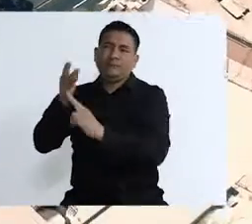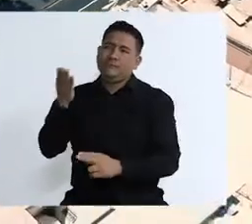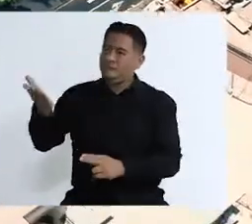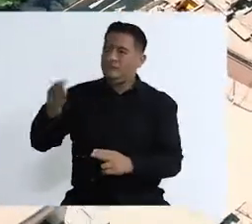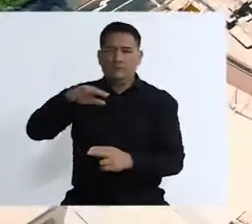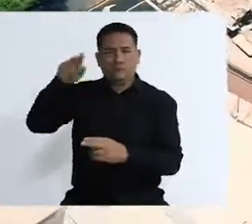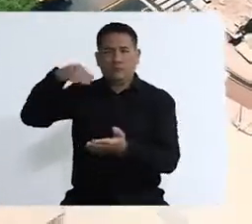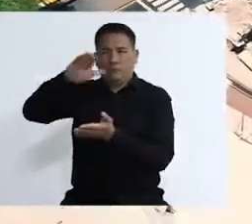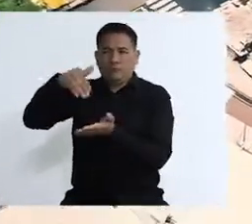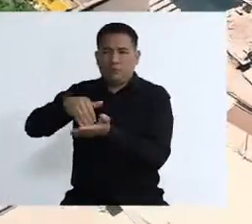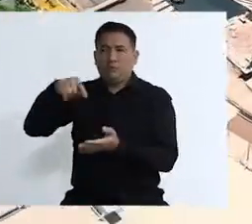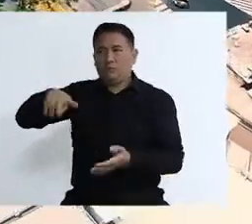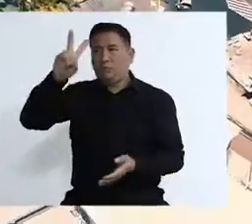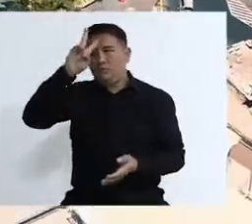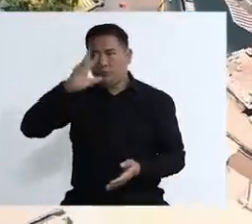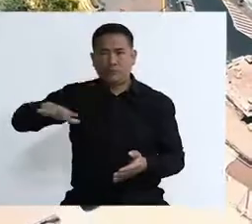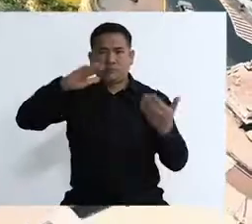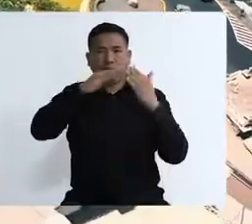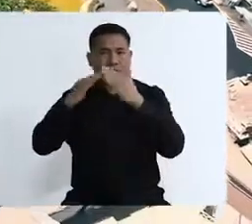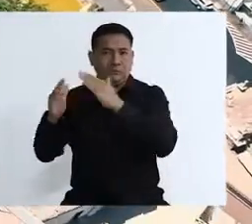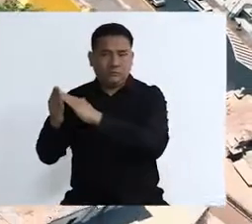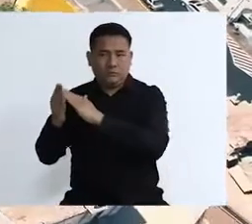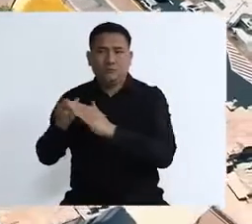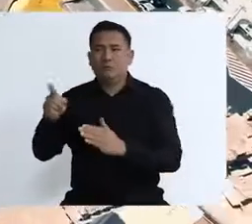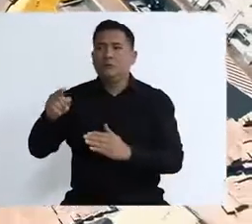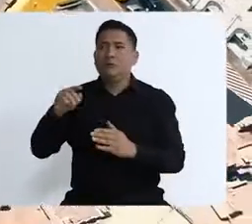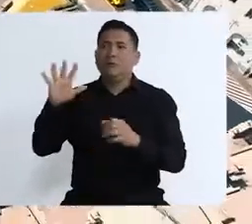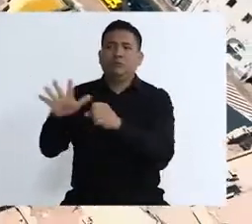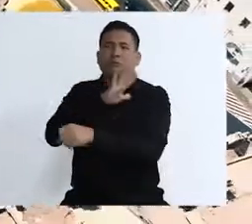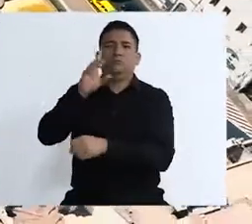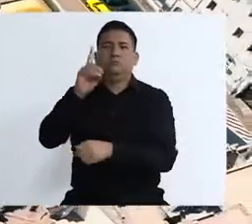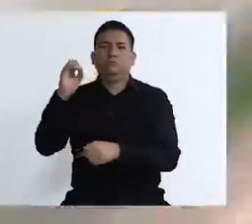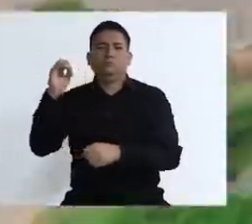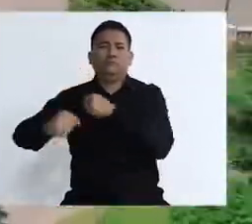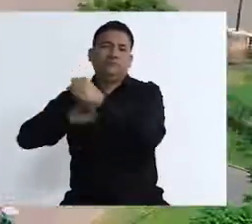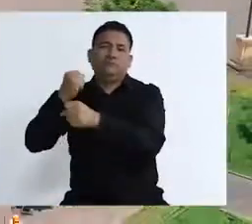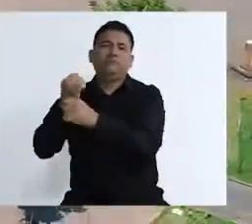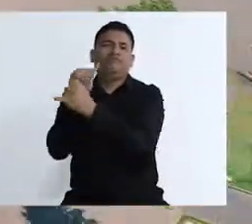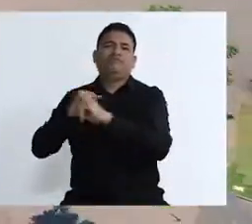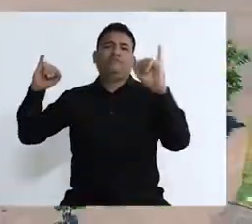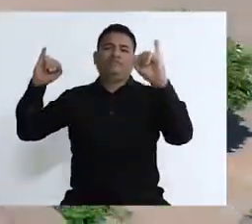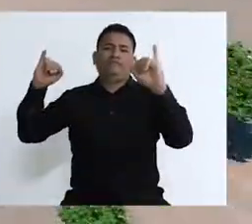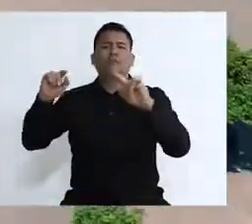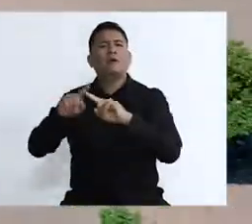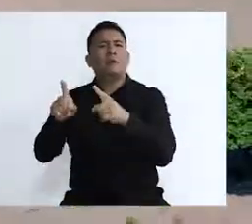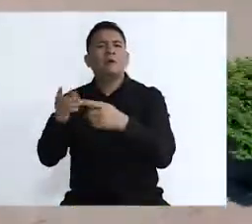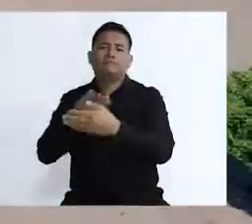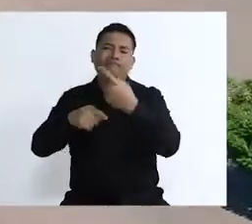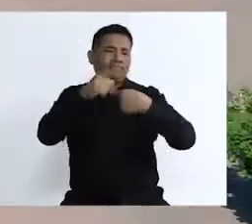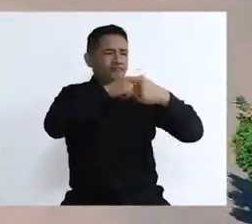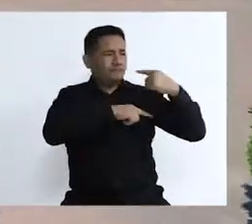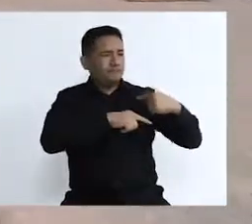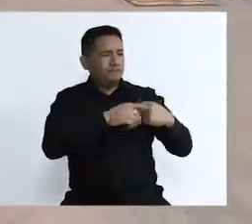Republicana de la ciudad, pues se trazó para celebrar el centenario de nuestra independencia. Pero retrocedamos en el tiempo para